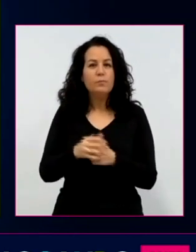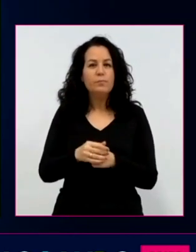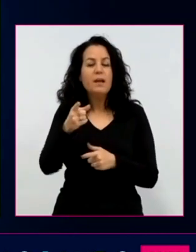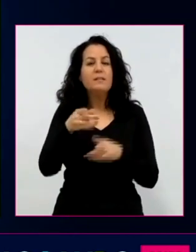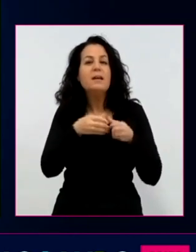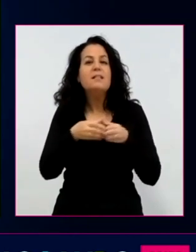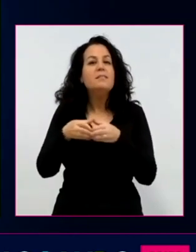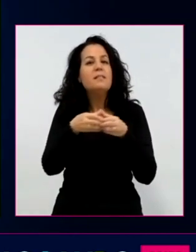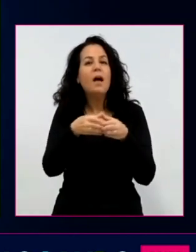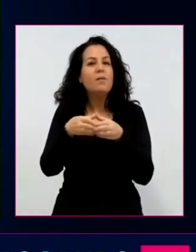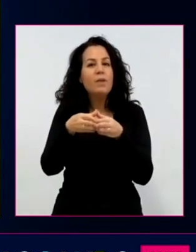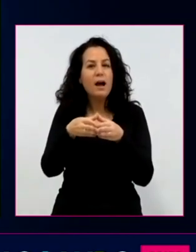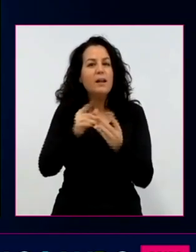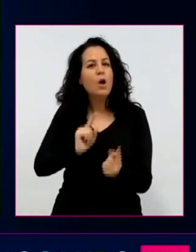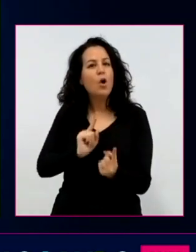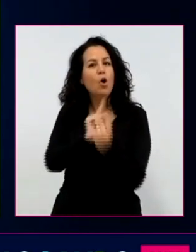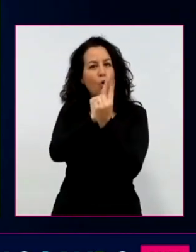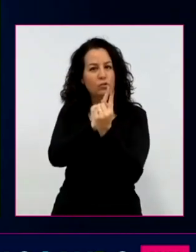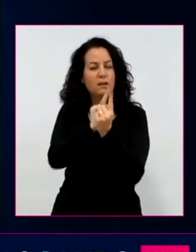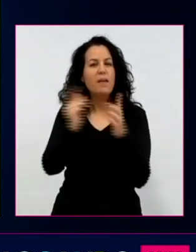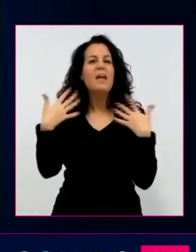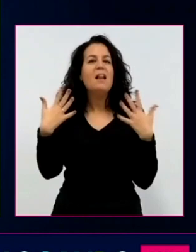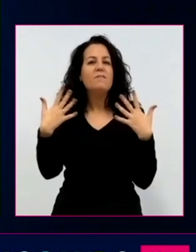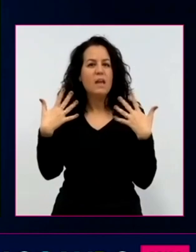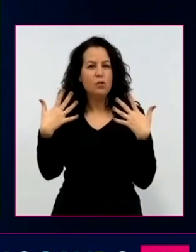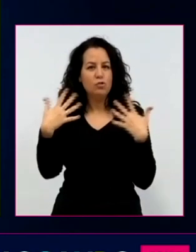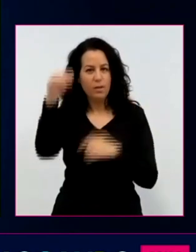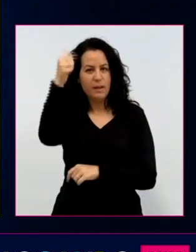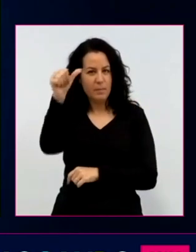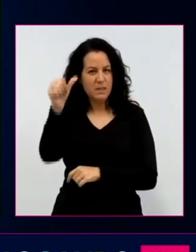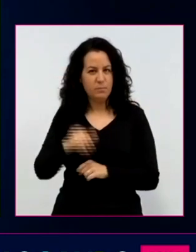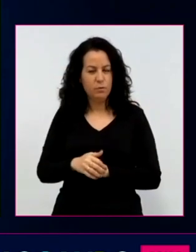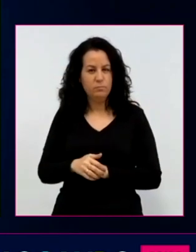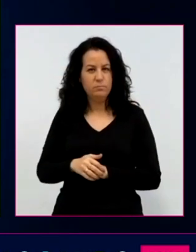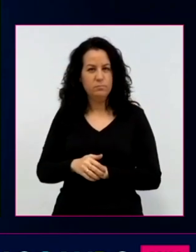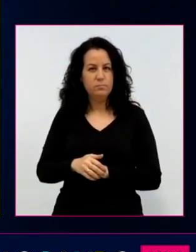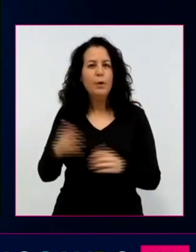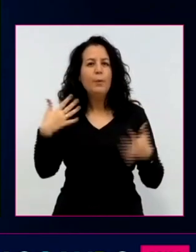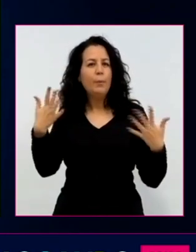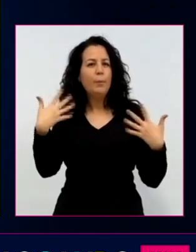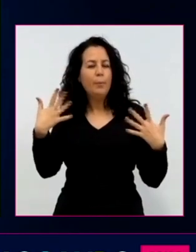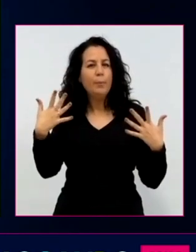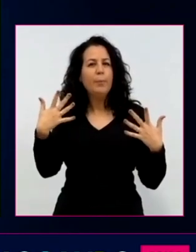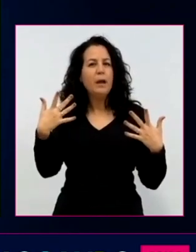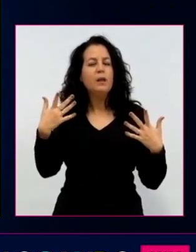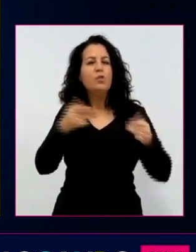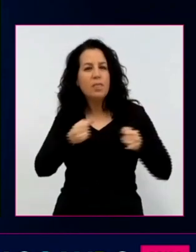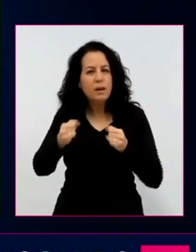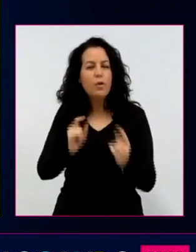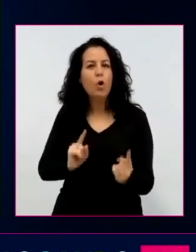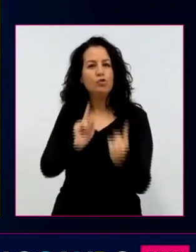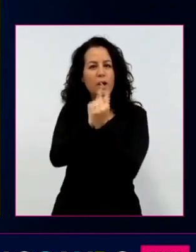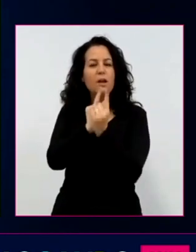en contra del viento del machismo el viento sopla en dirección contraria hacia donde nosotros avanzamos